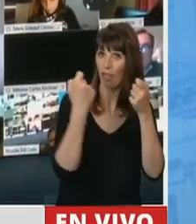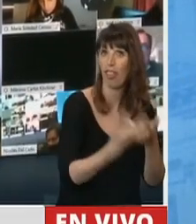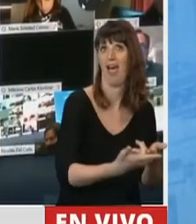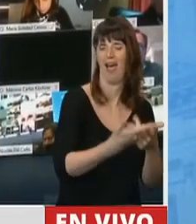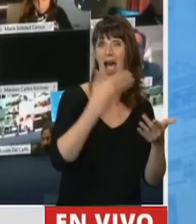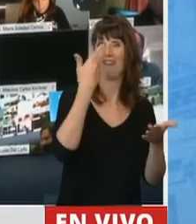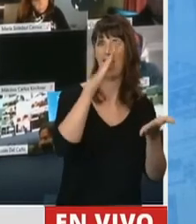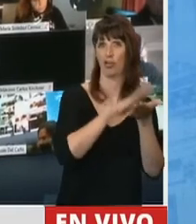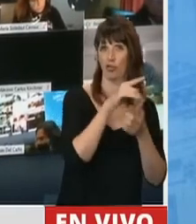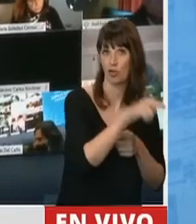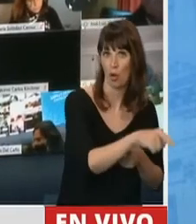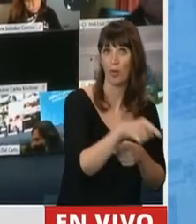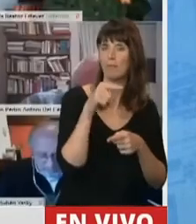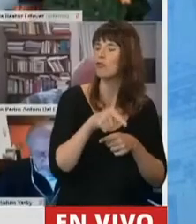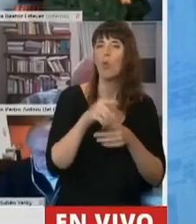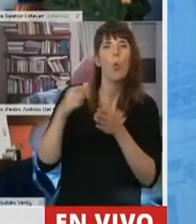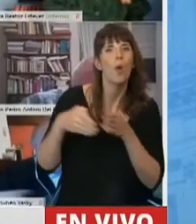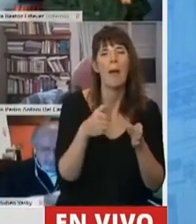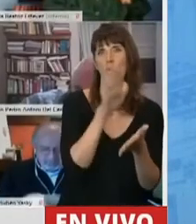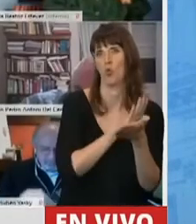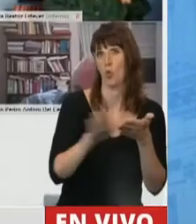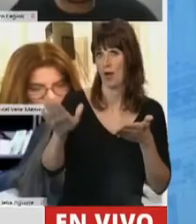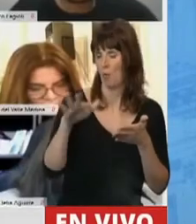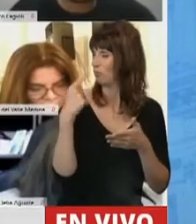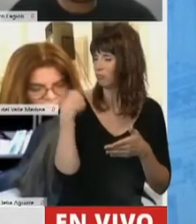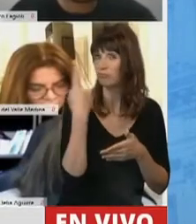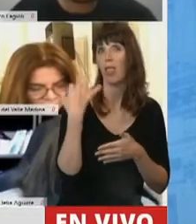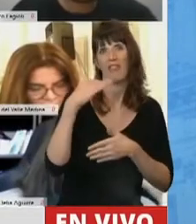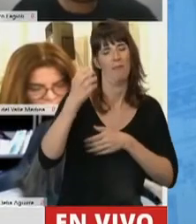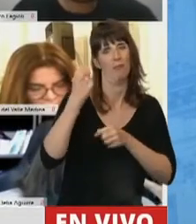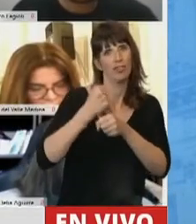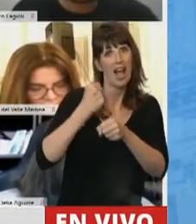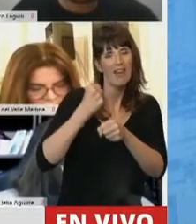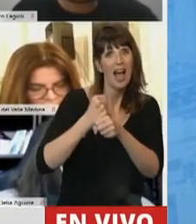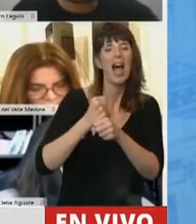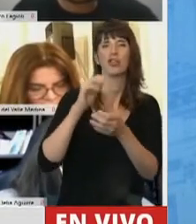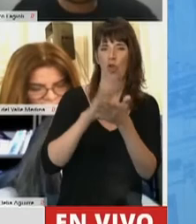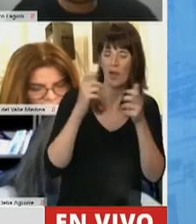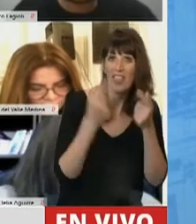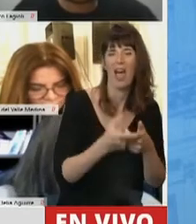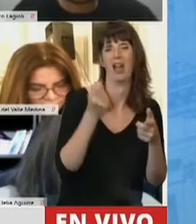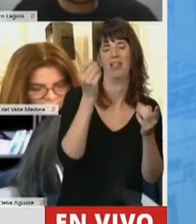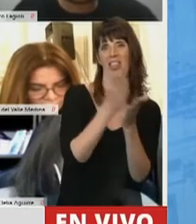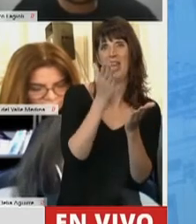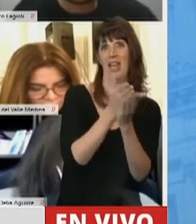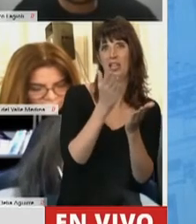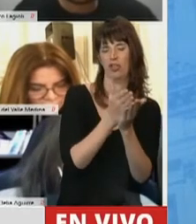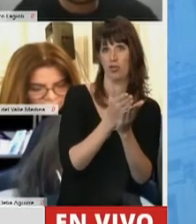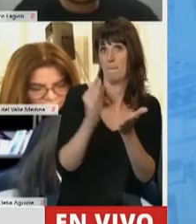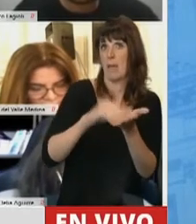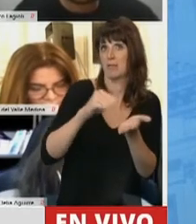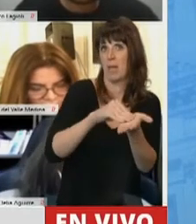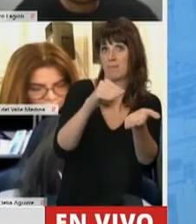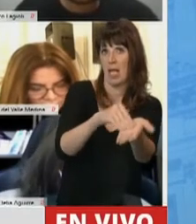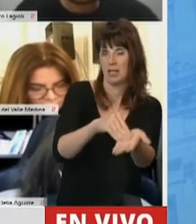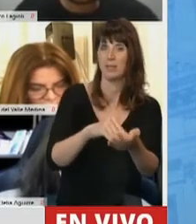que se abre justamente para que sigamos trabajando las temáticas que hacen a más derechos para trabajar. Diputada, si puede ir redondeando, por